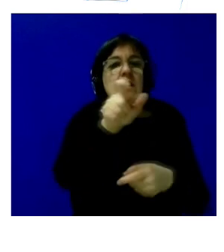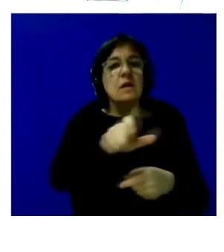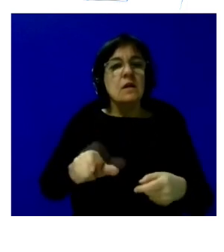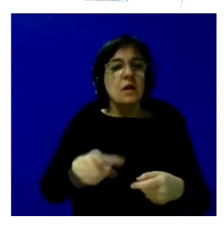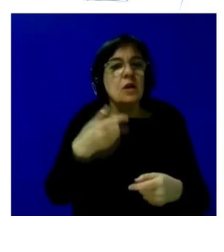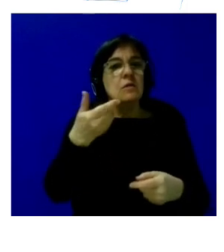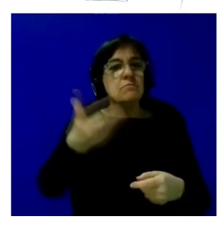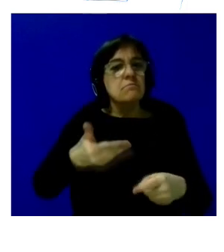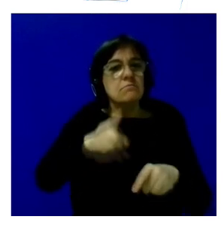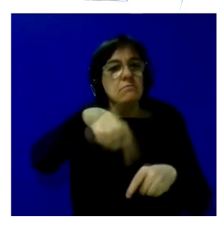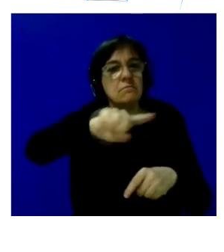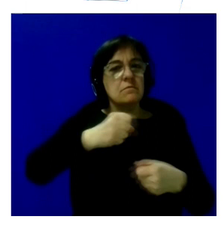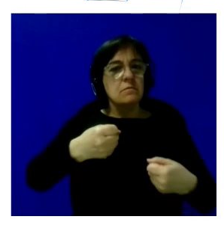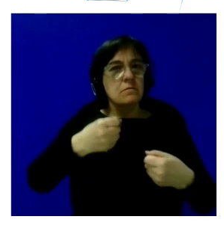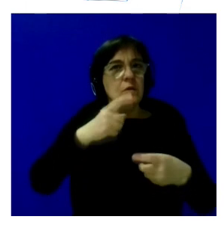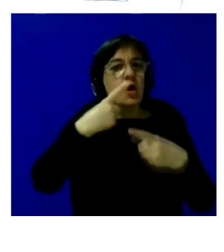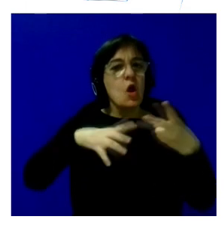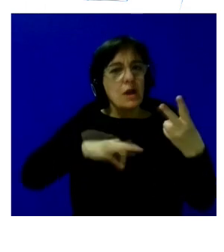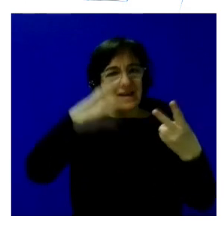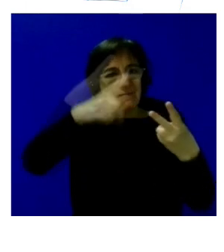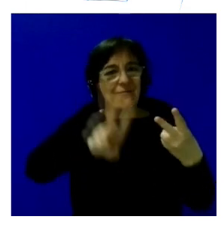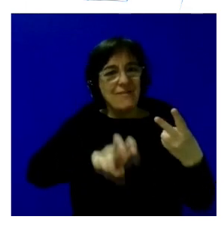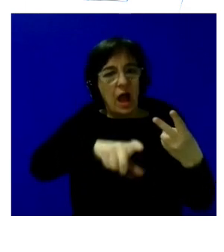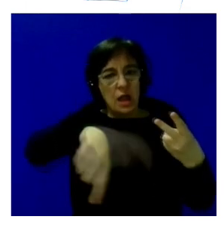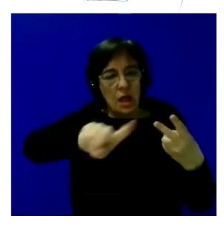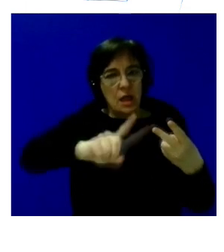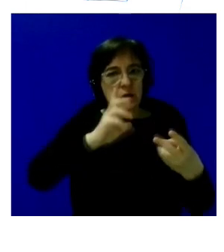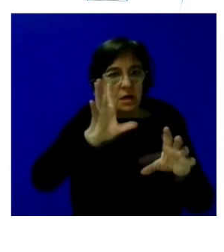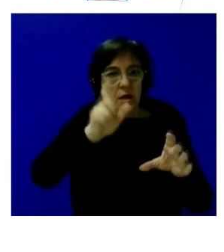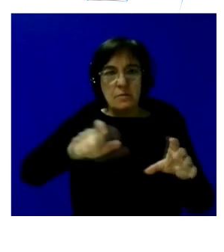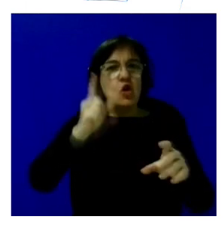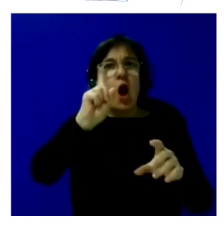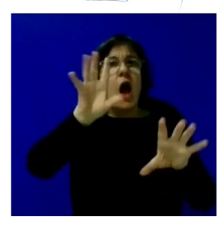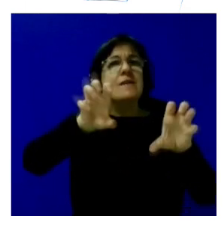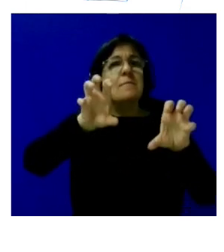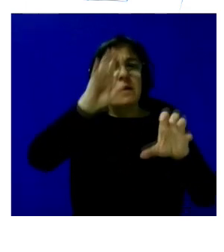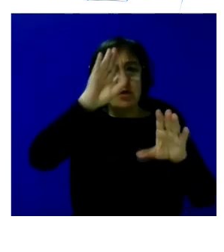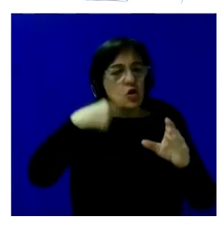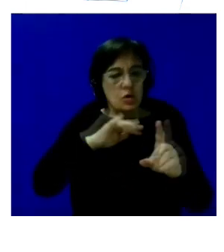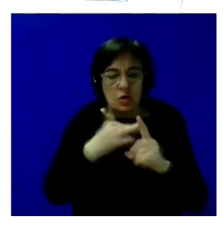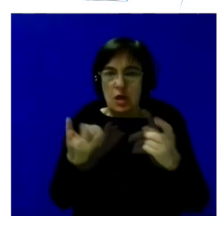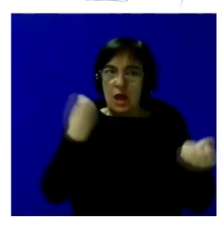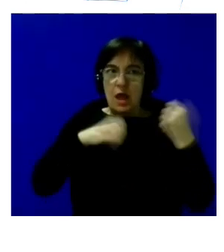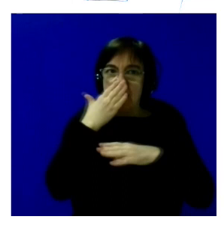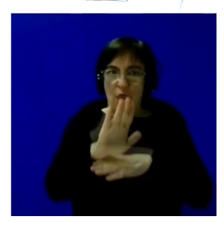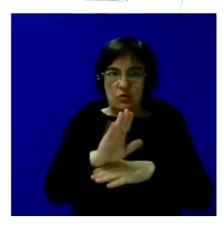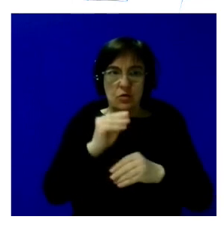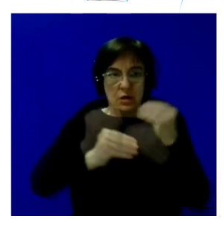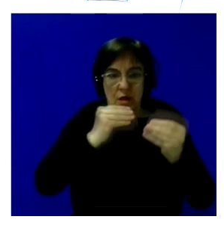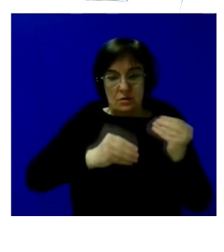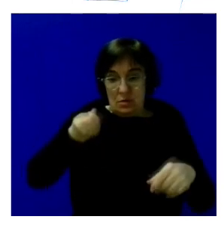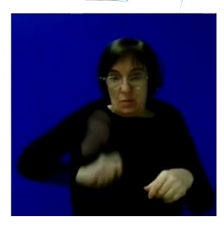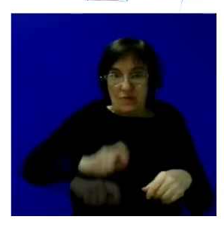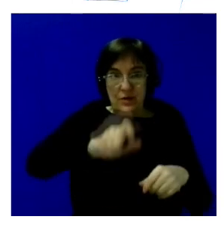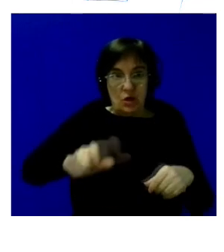de las personas no es un discurso aprendido es una convicción que se expande en las conductas y en las acciones que hacían las profesionales